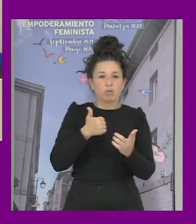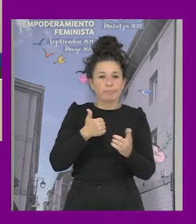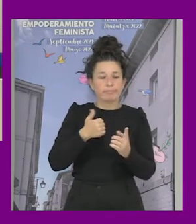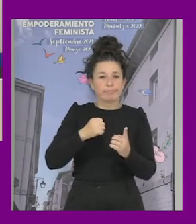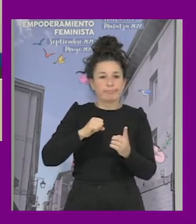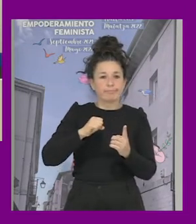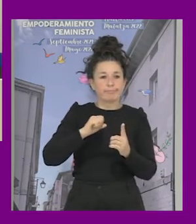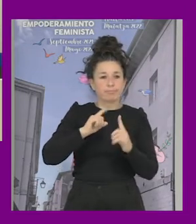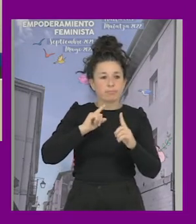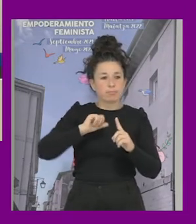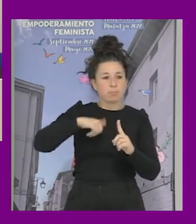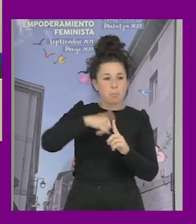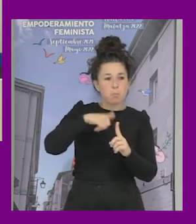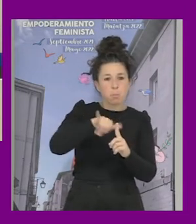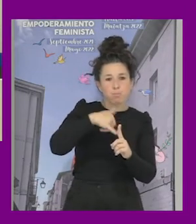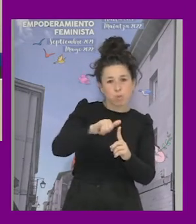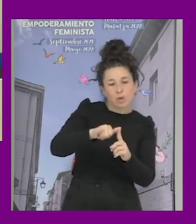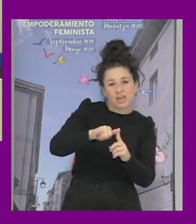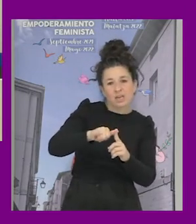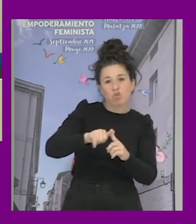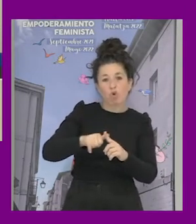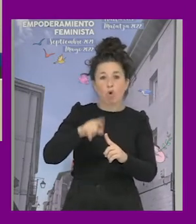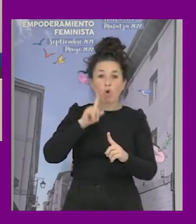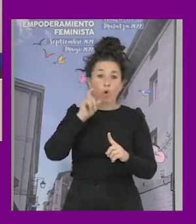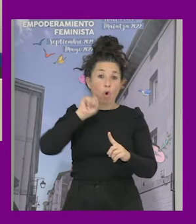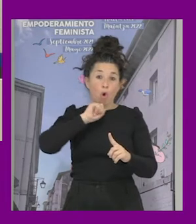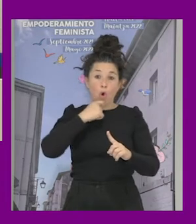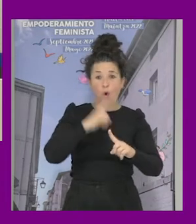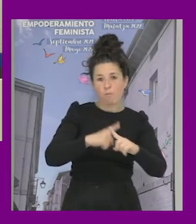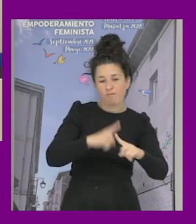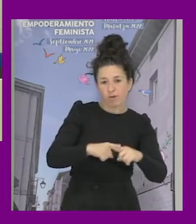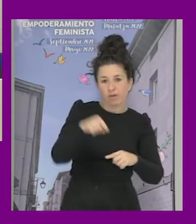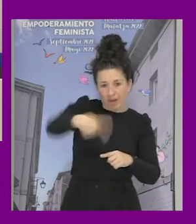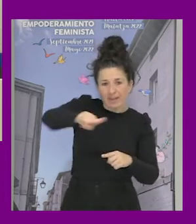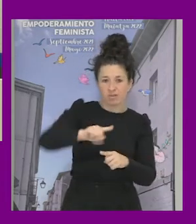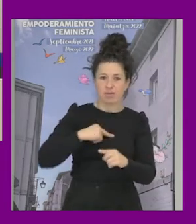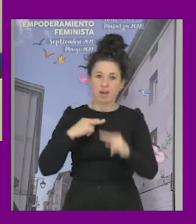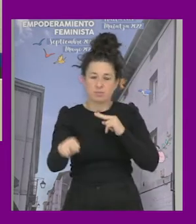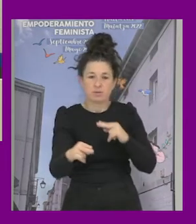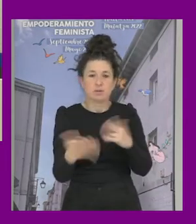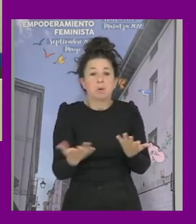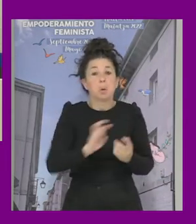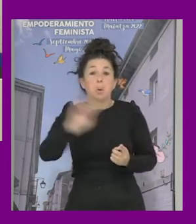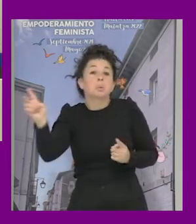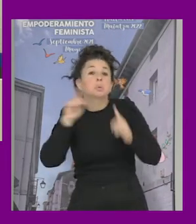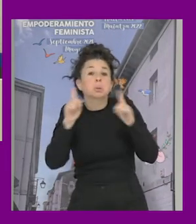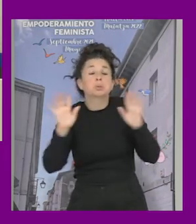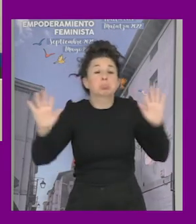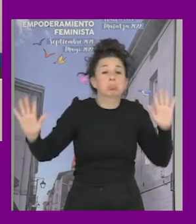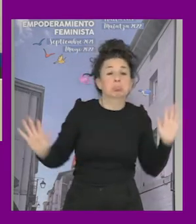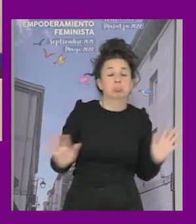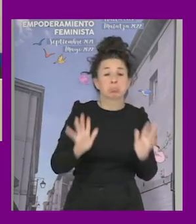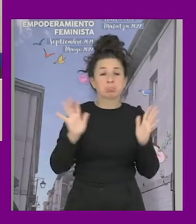eran las del ayuntamiento que estaban mejor preparadas y por tanto es quien respondía digamos ¿no? pero en otros casos no...